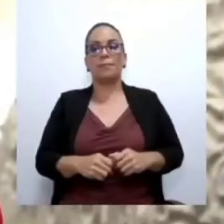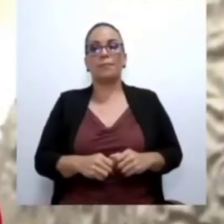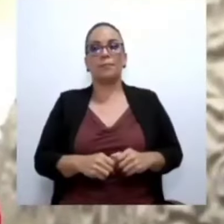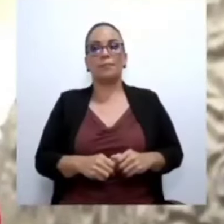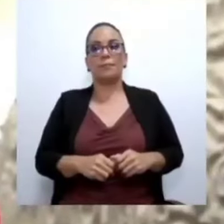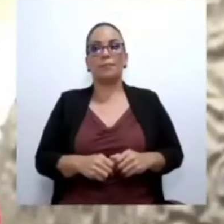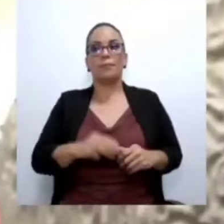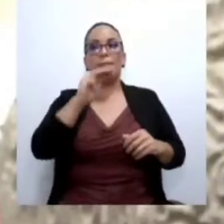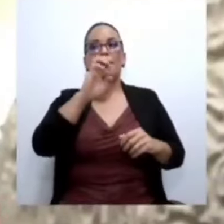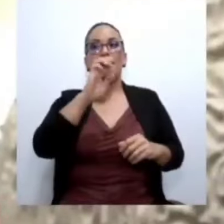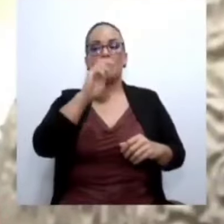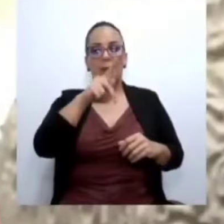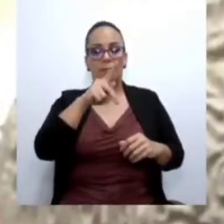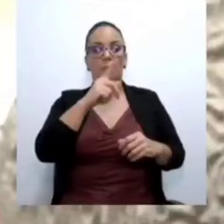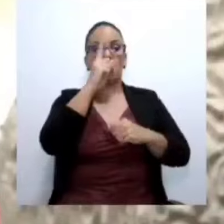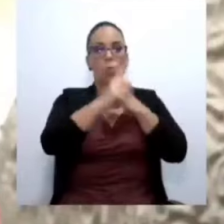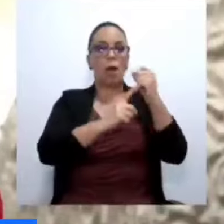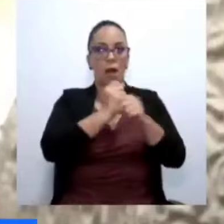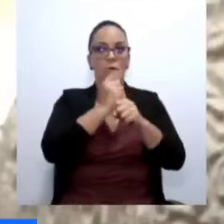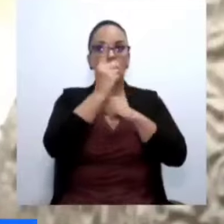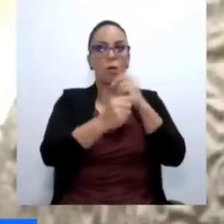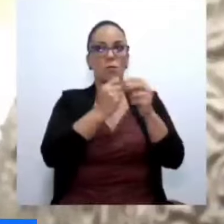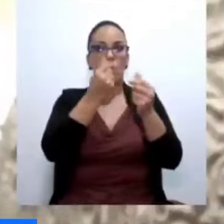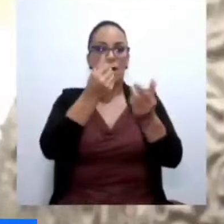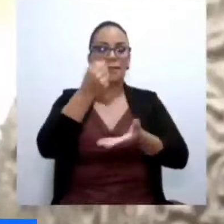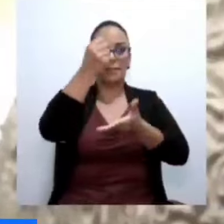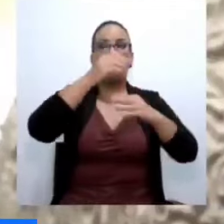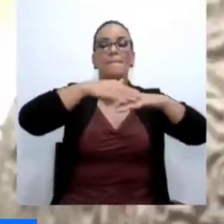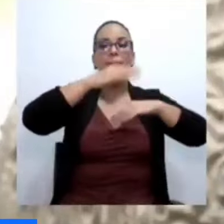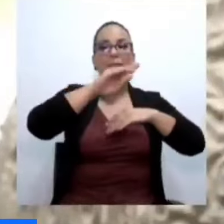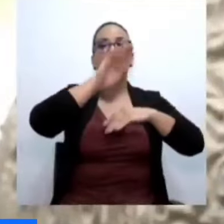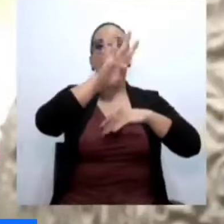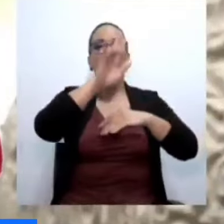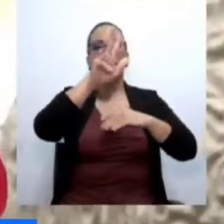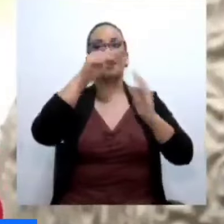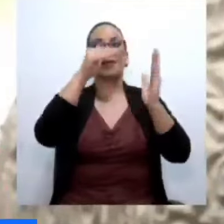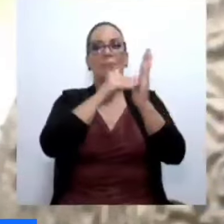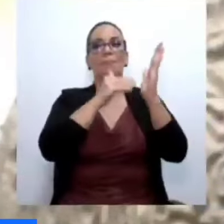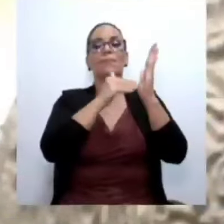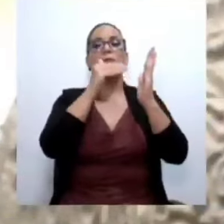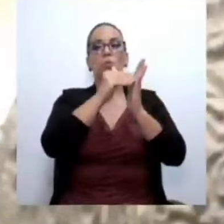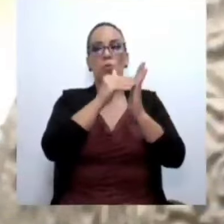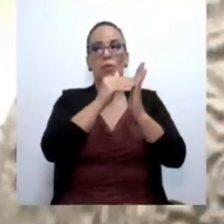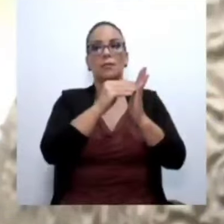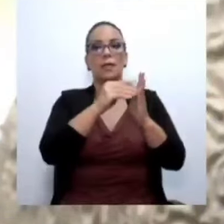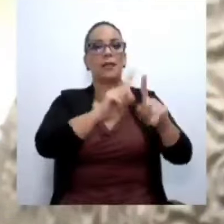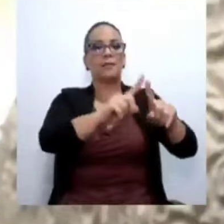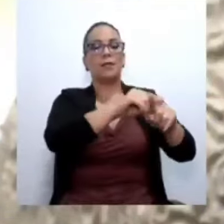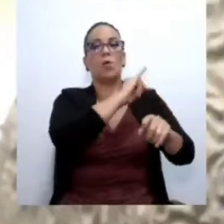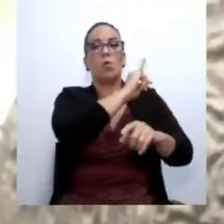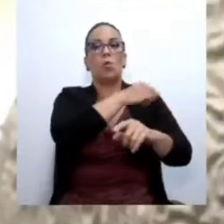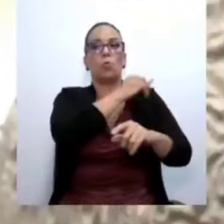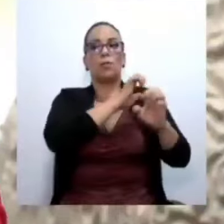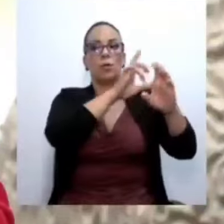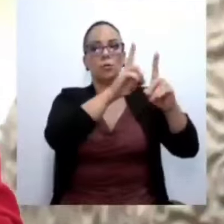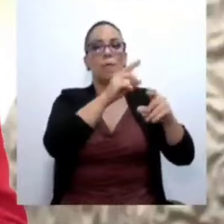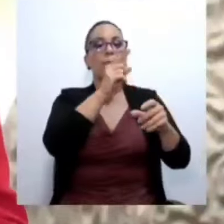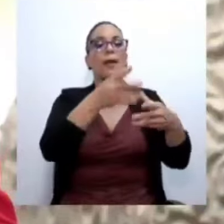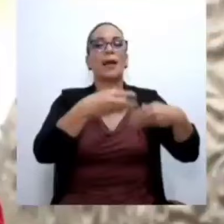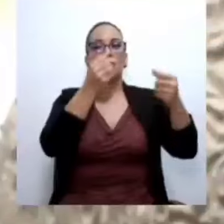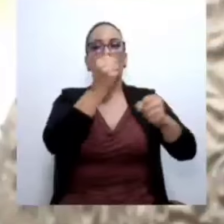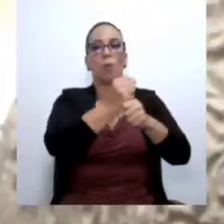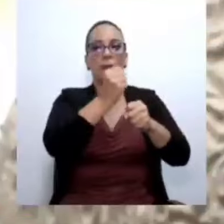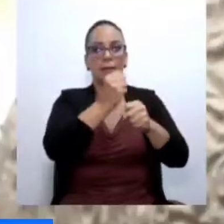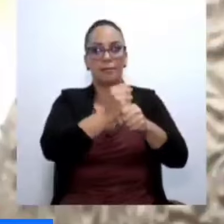asigna al año más de 43 mil millones a las juntas para gastos operativos,